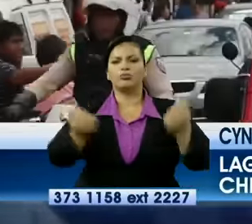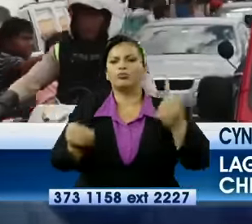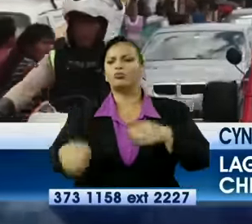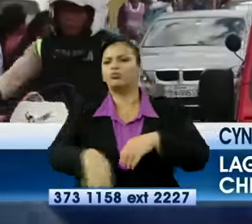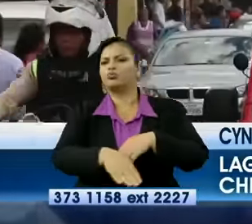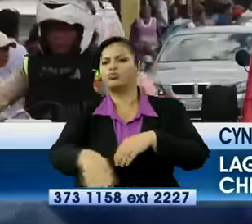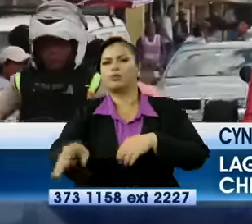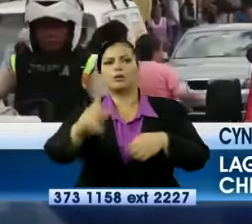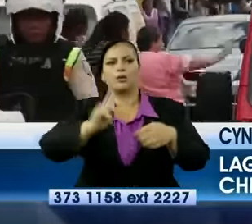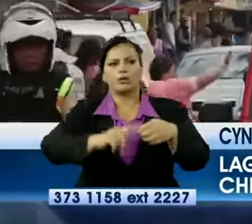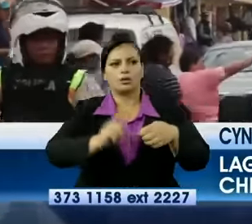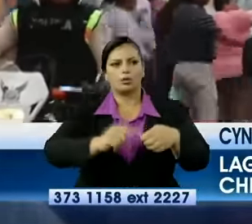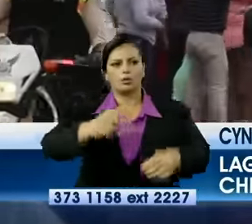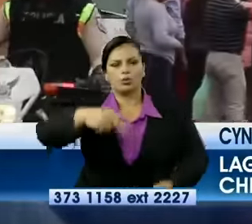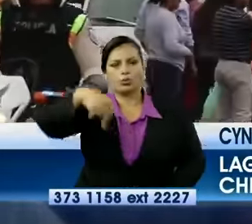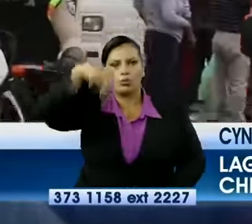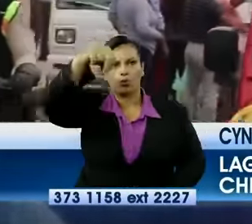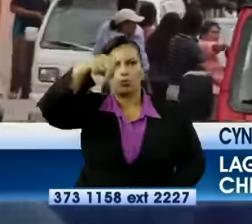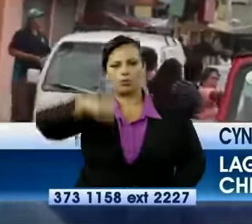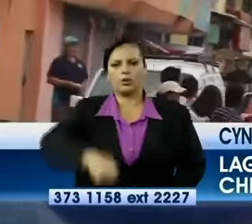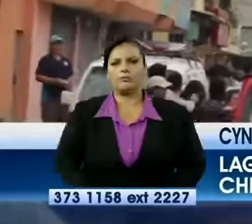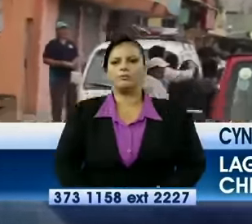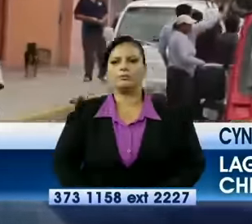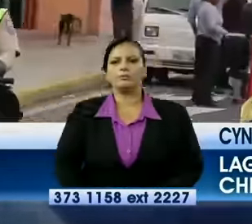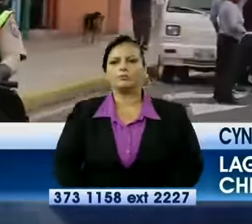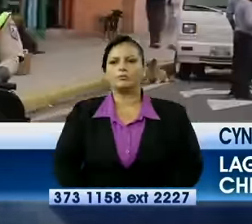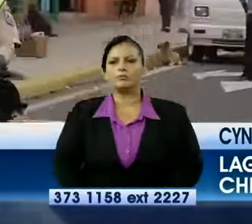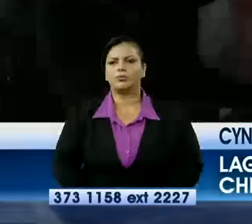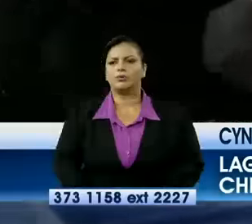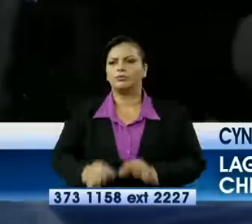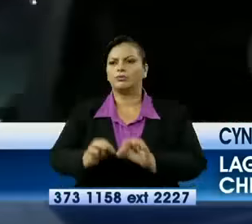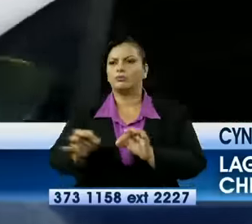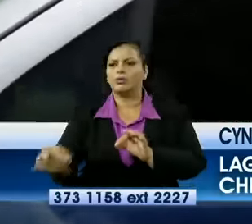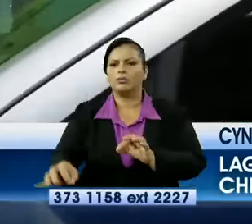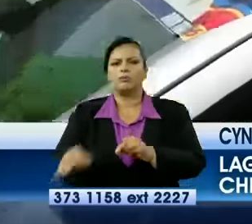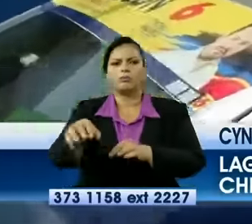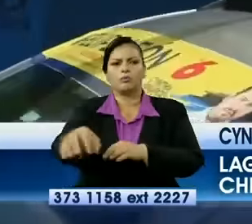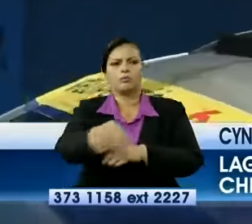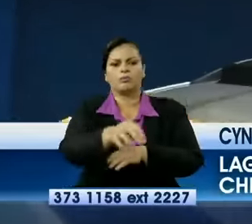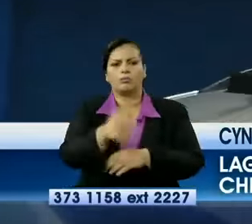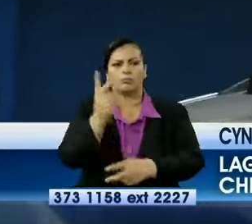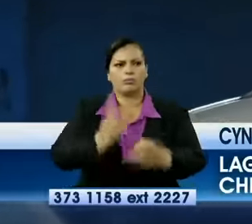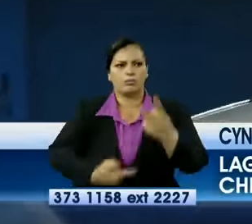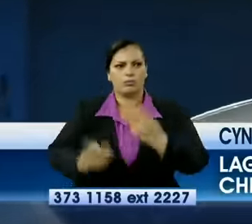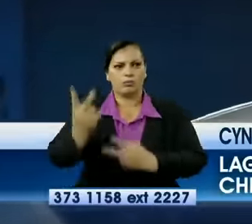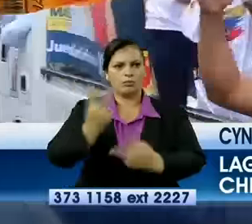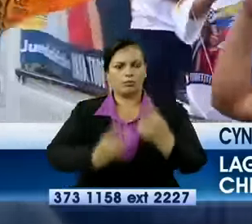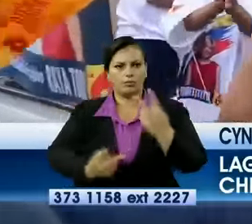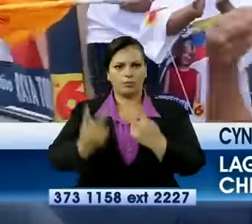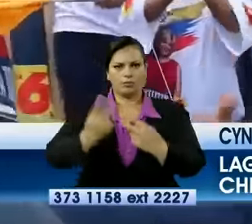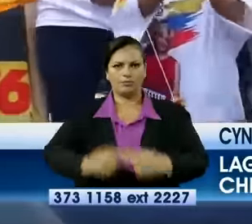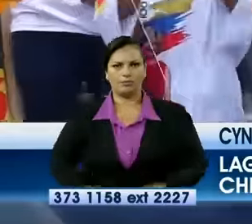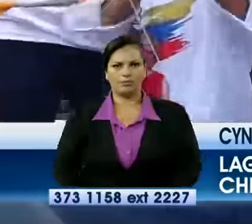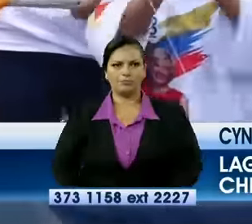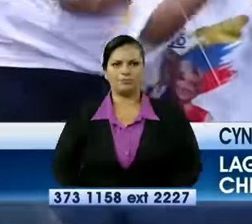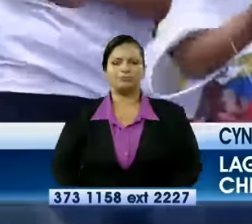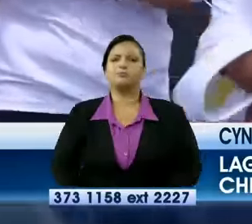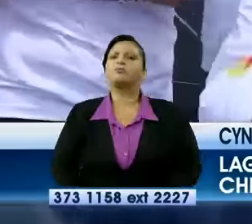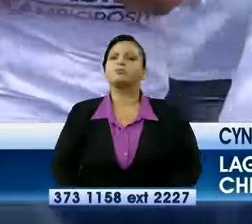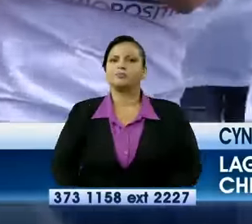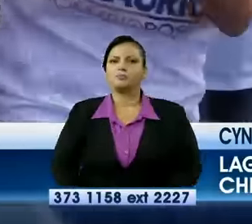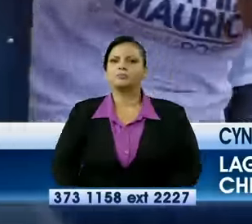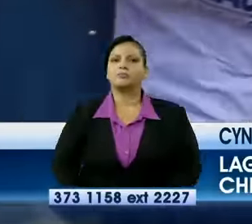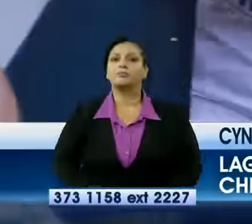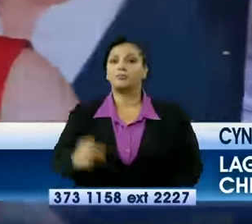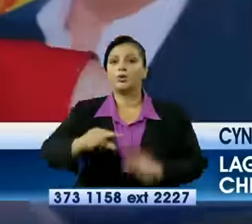Quito, así como diferentes parroquias rurales. El binomio por el PSC estará en el sur de la